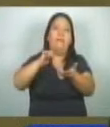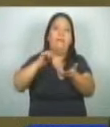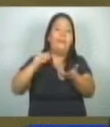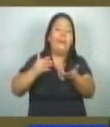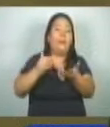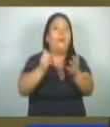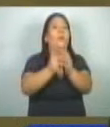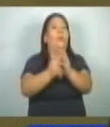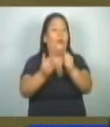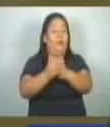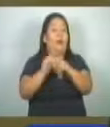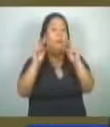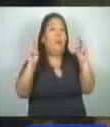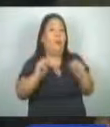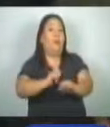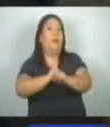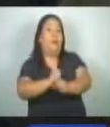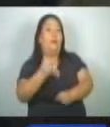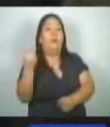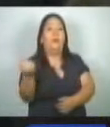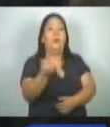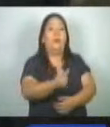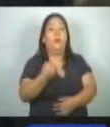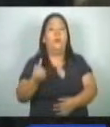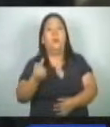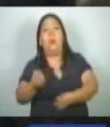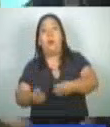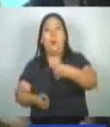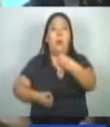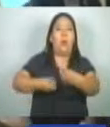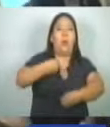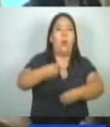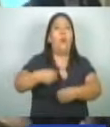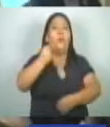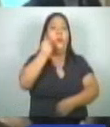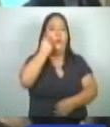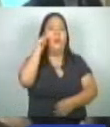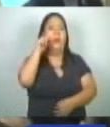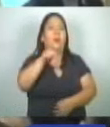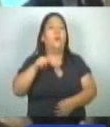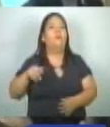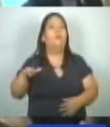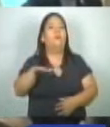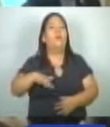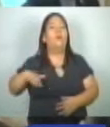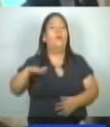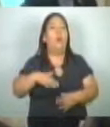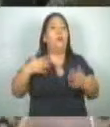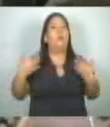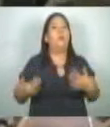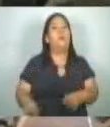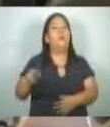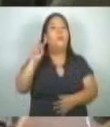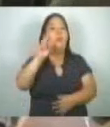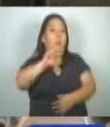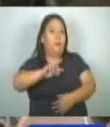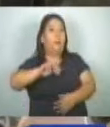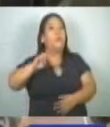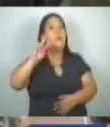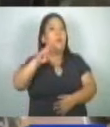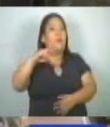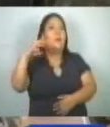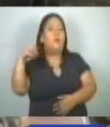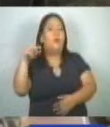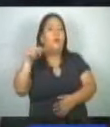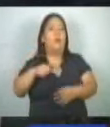problema de seguridad humana. Estas declaraciones fueron brindadas durante la inauguración del XXII Encuentro Internacional de Derecho